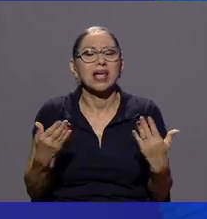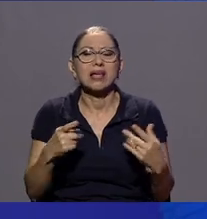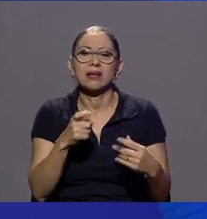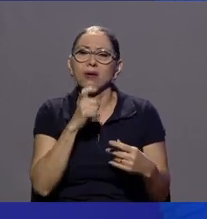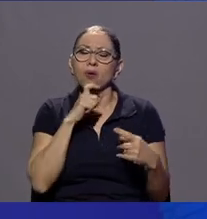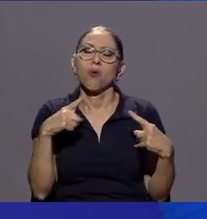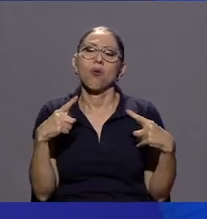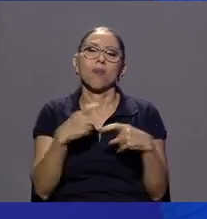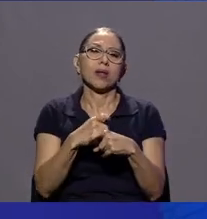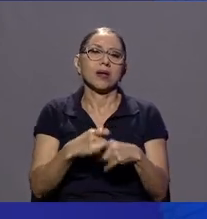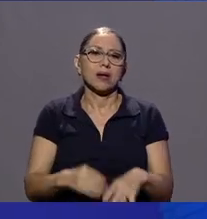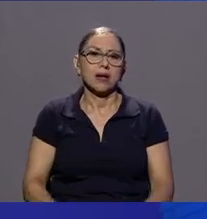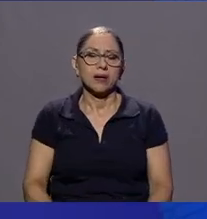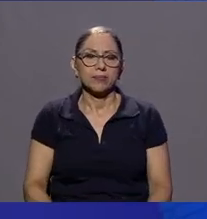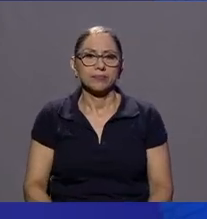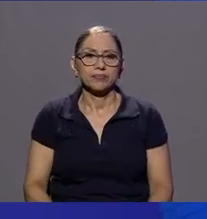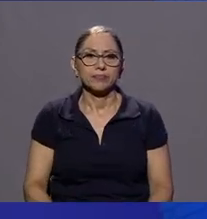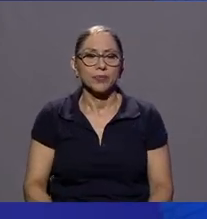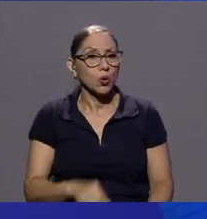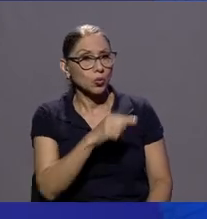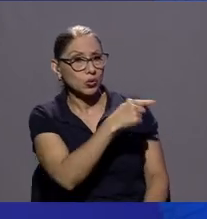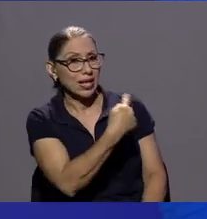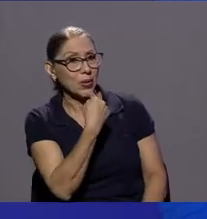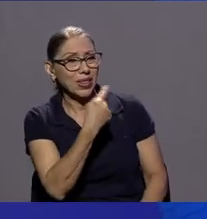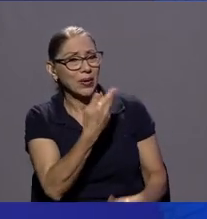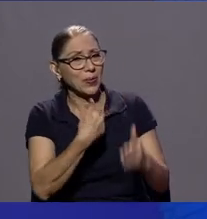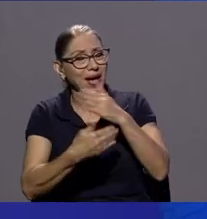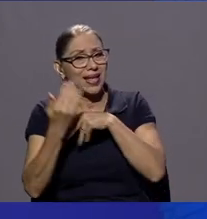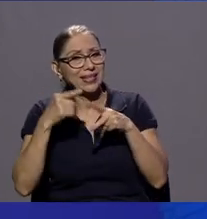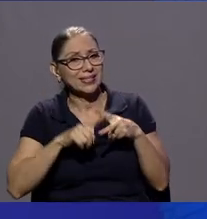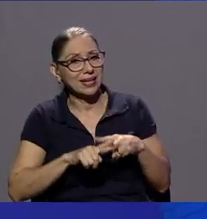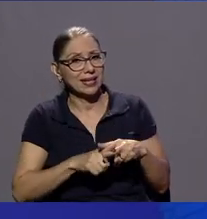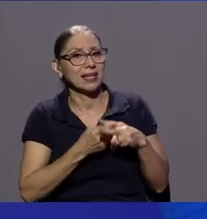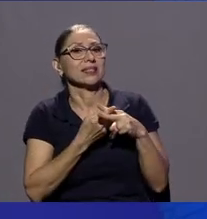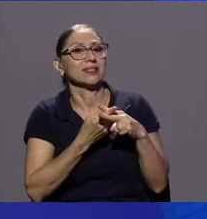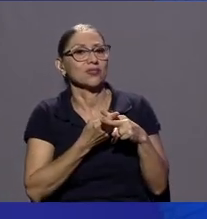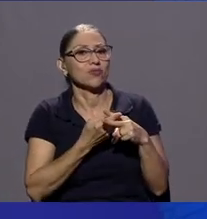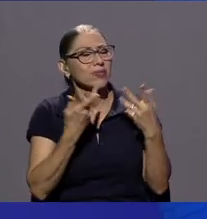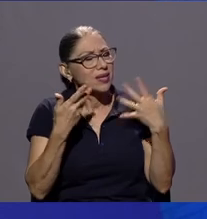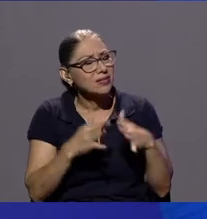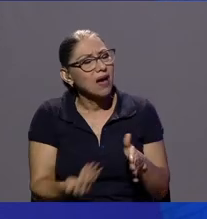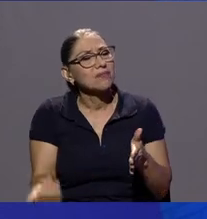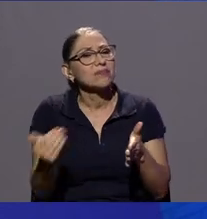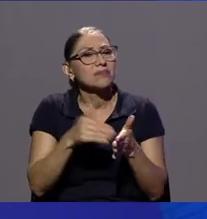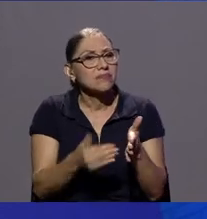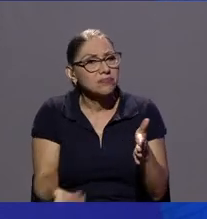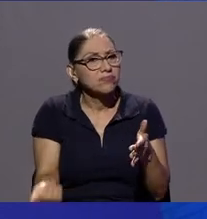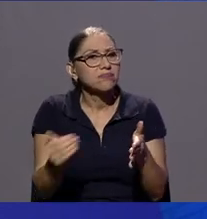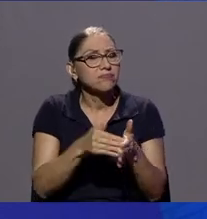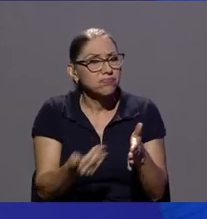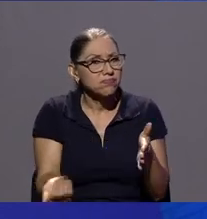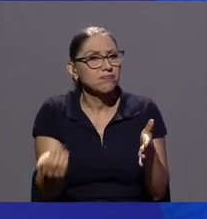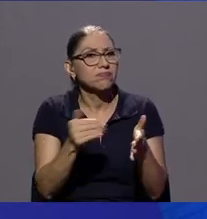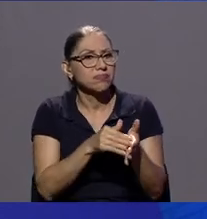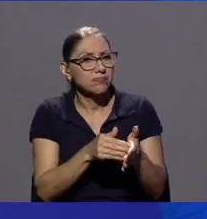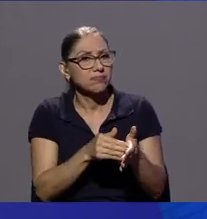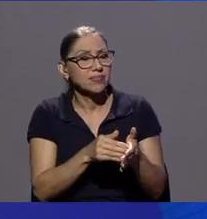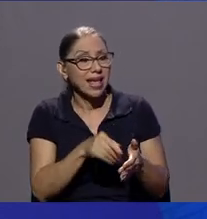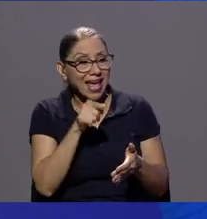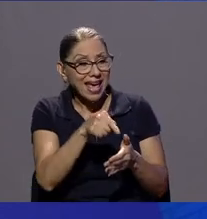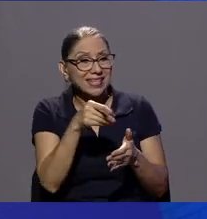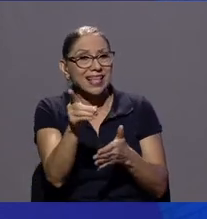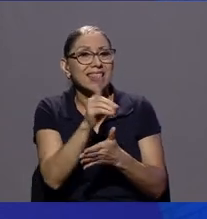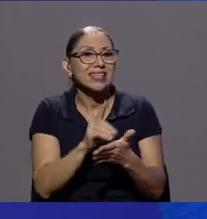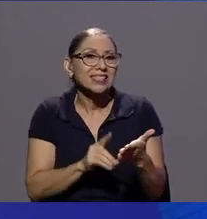inicio bueno y ustedes lo han dicho reiteradamente en ese diseño que existe para que las cosas no sucedan